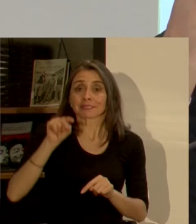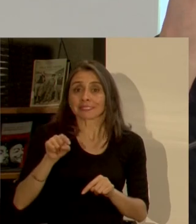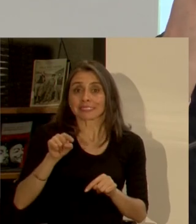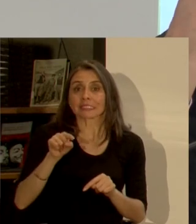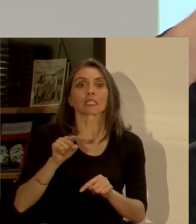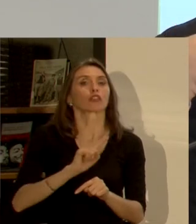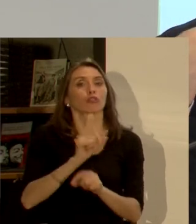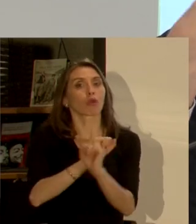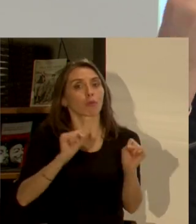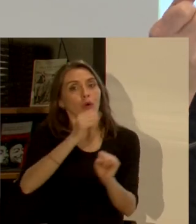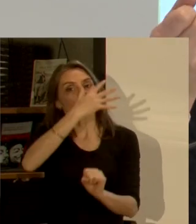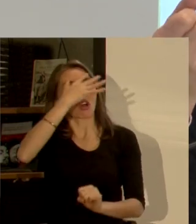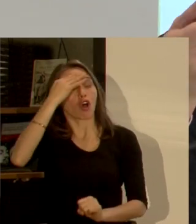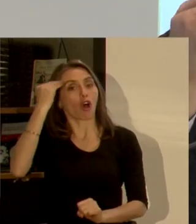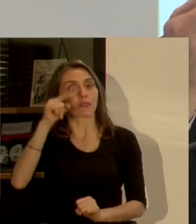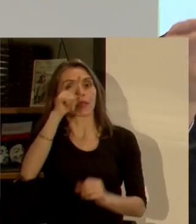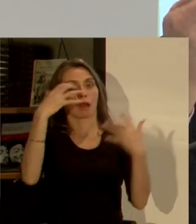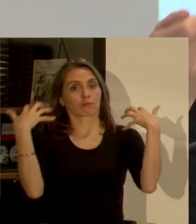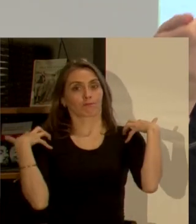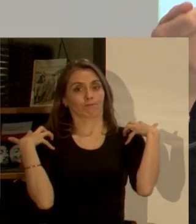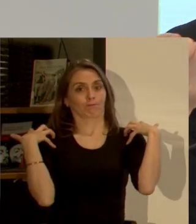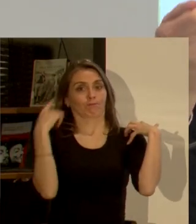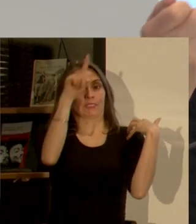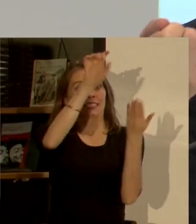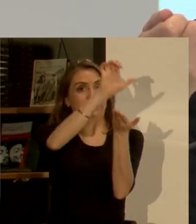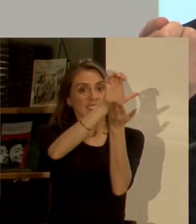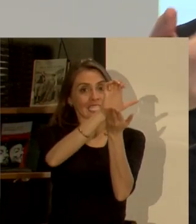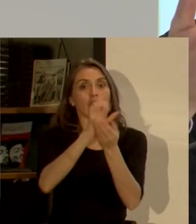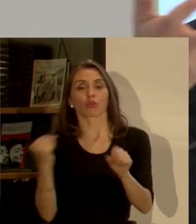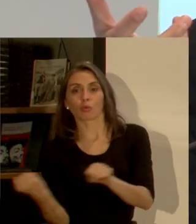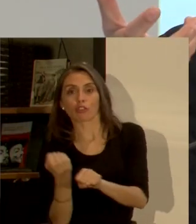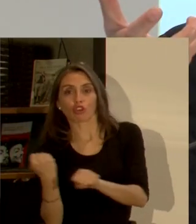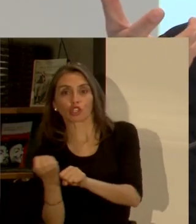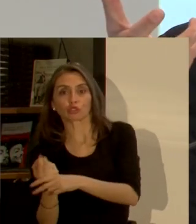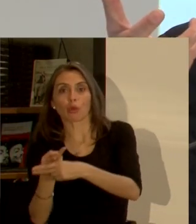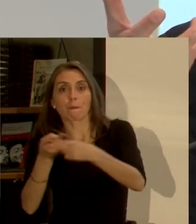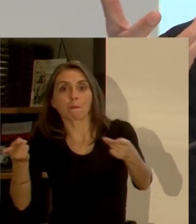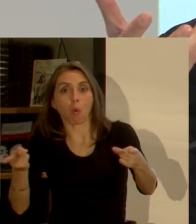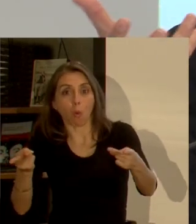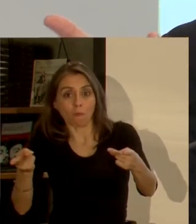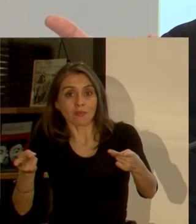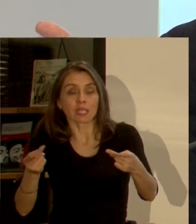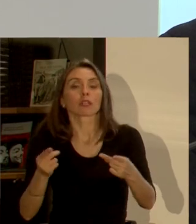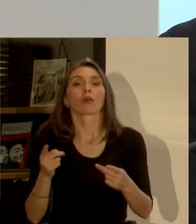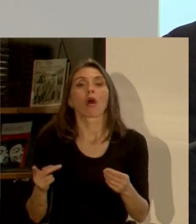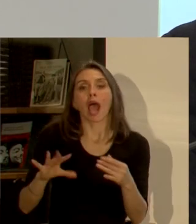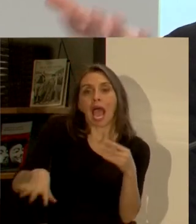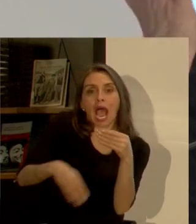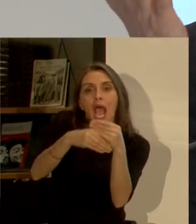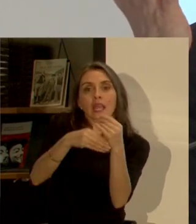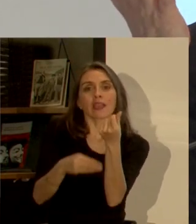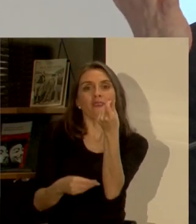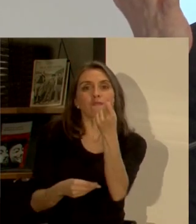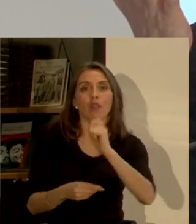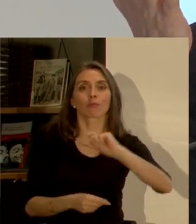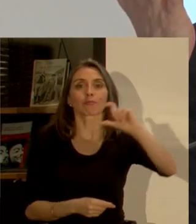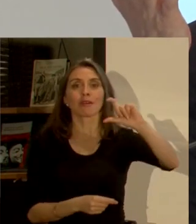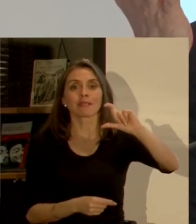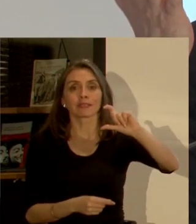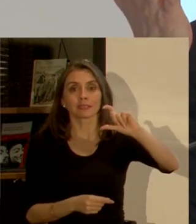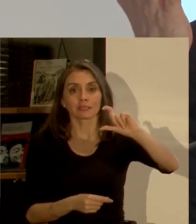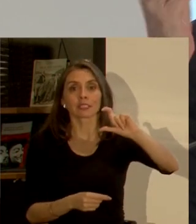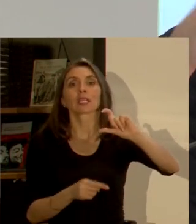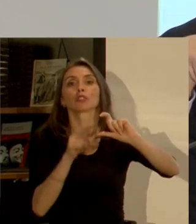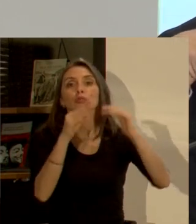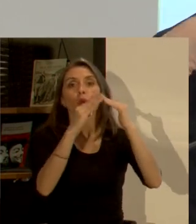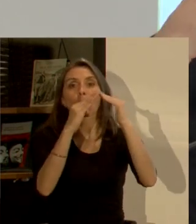olvidar que la función del Estado esencial con las obras públicas agregar valor y mejorar la calidad de las personas y eso implica que aumenten el